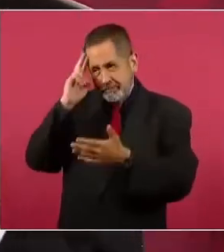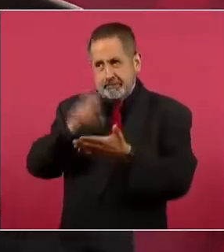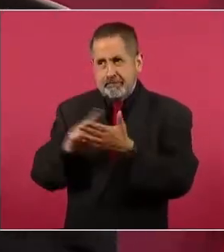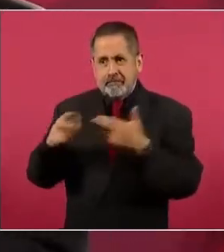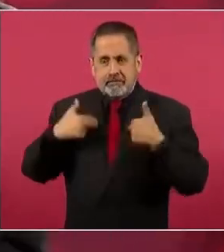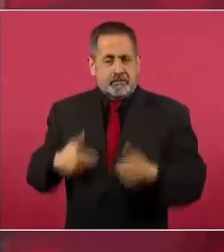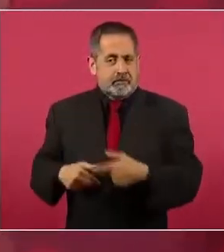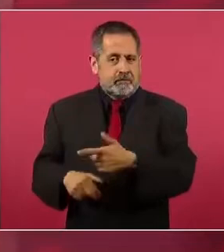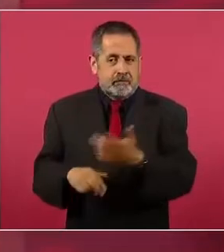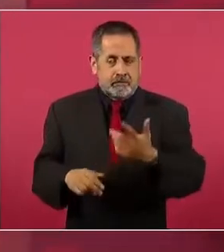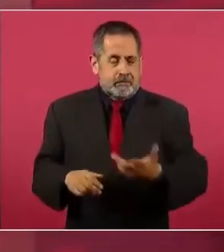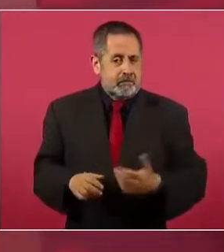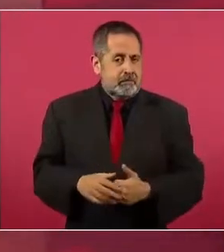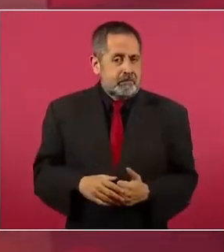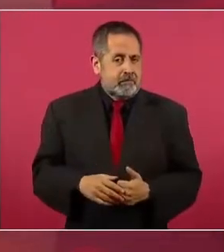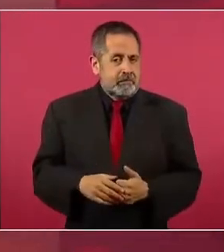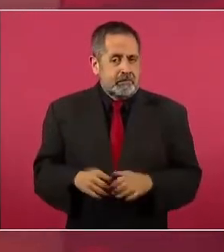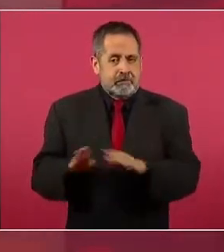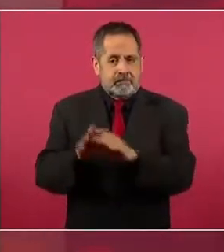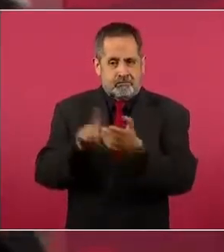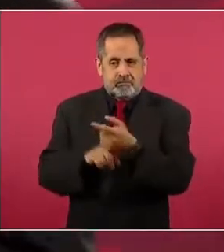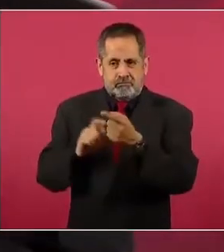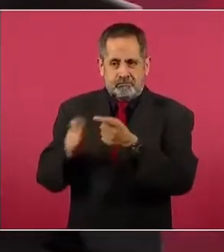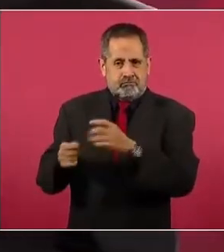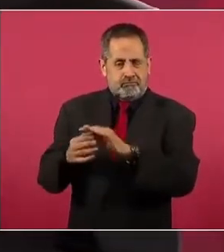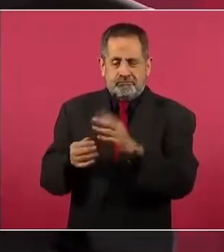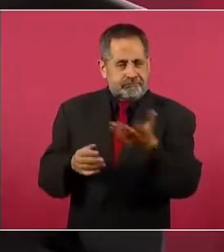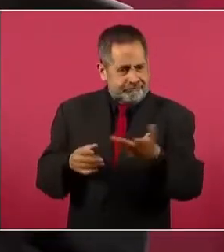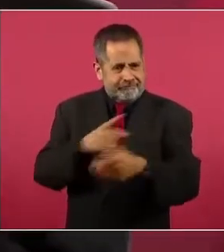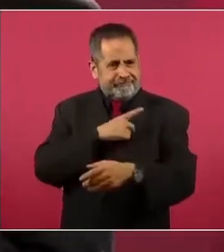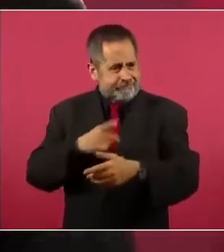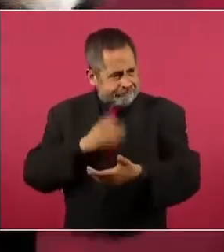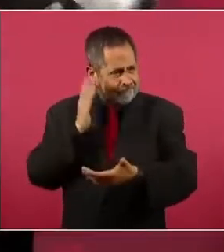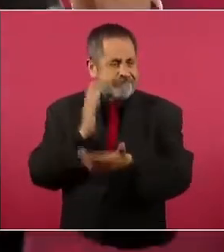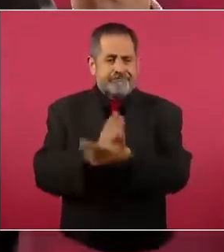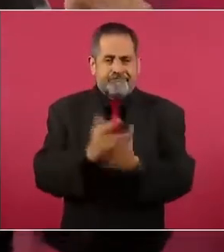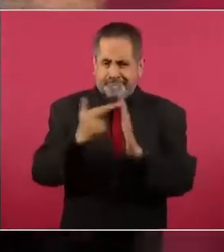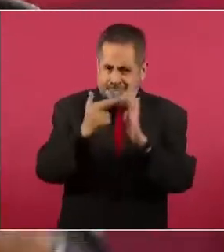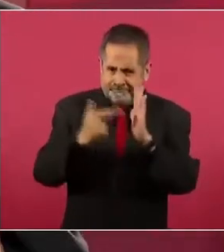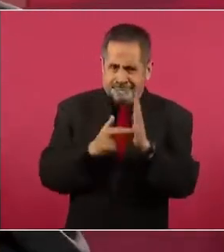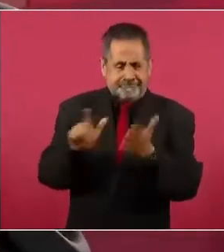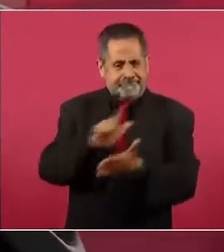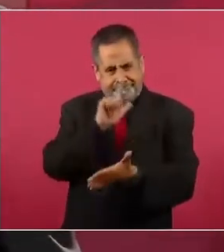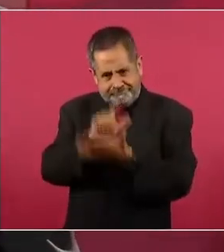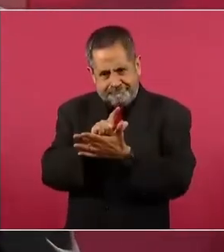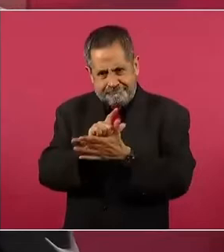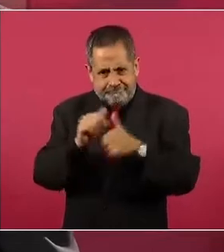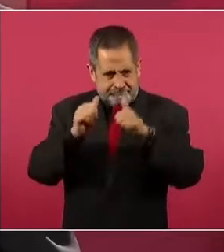esta situación y lo atendemos